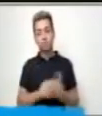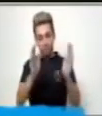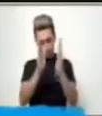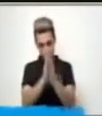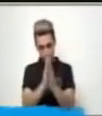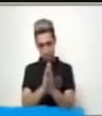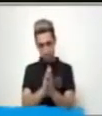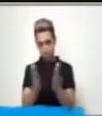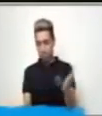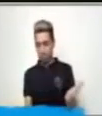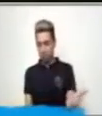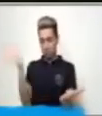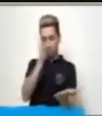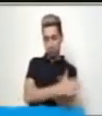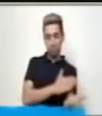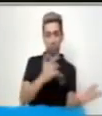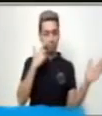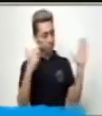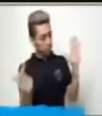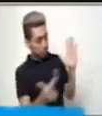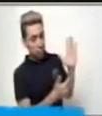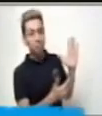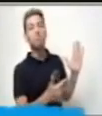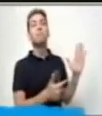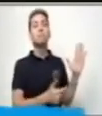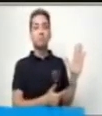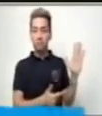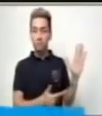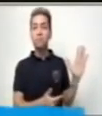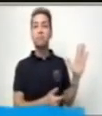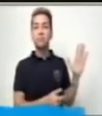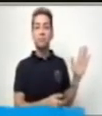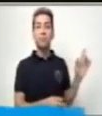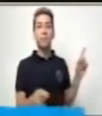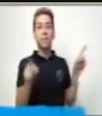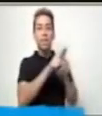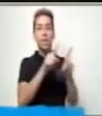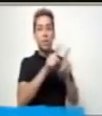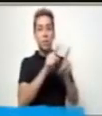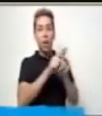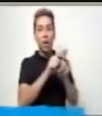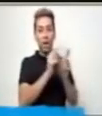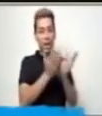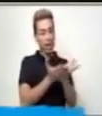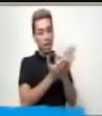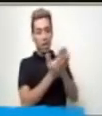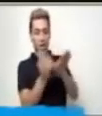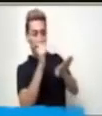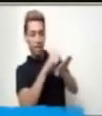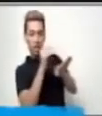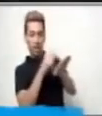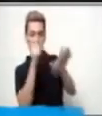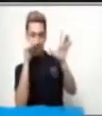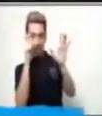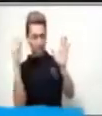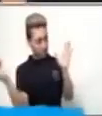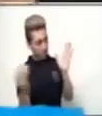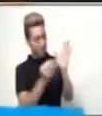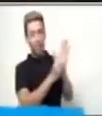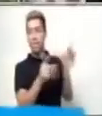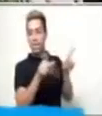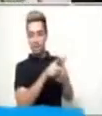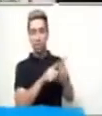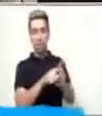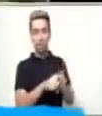Observemos cuidadosamente que aparece exactamente la misma imagen que en la portada. Adentrémonos un poco